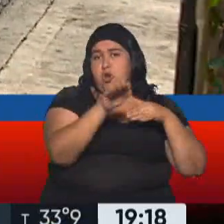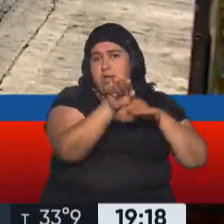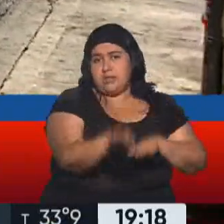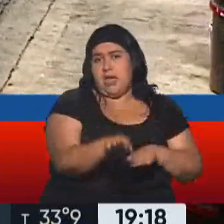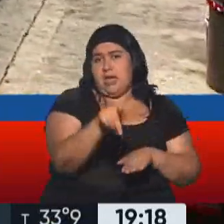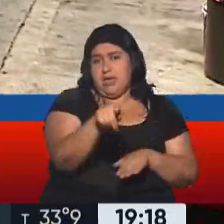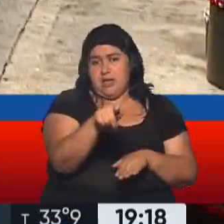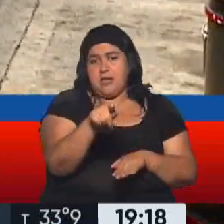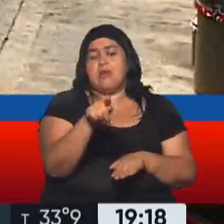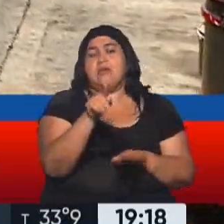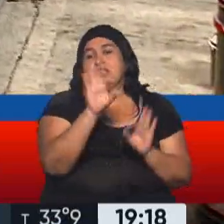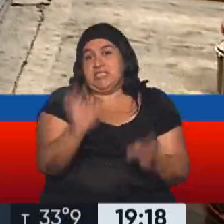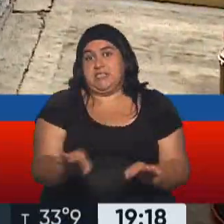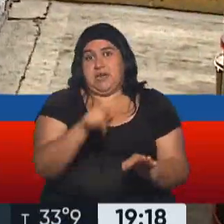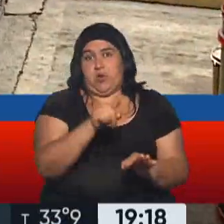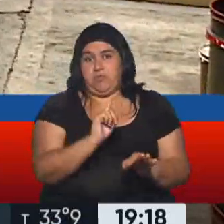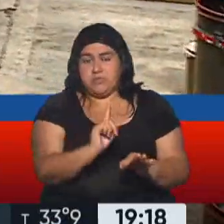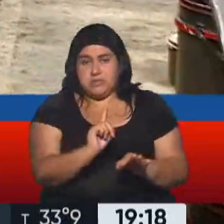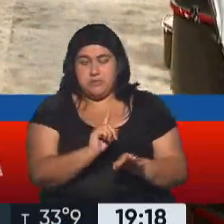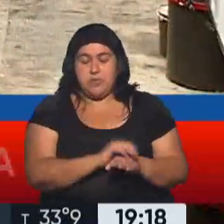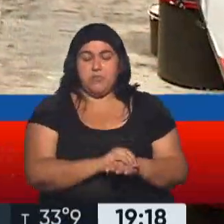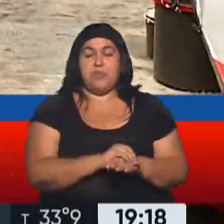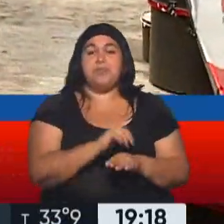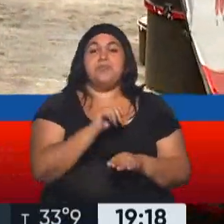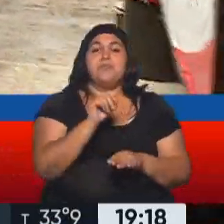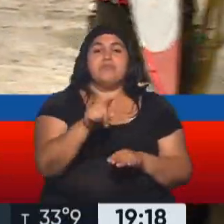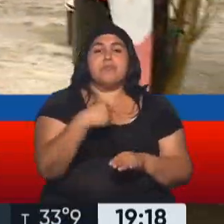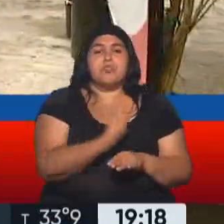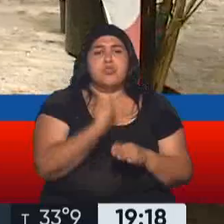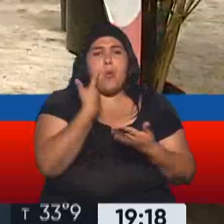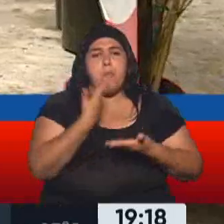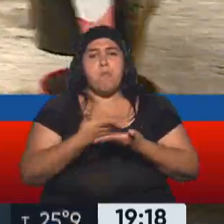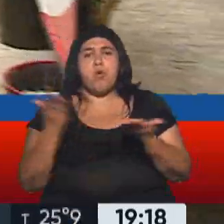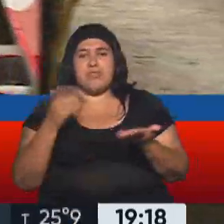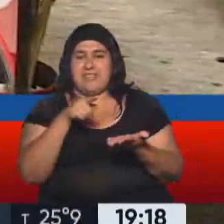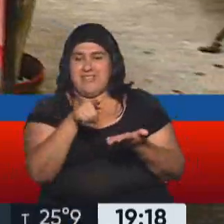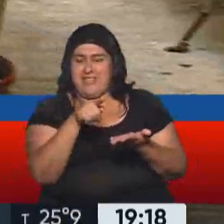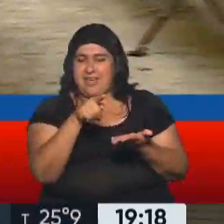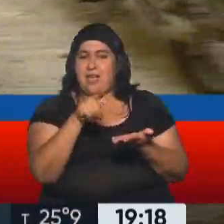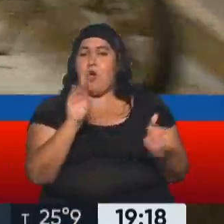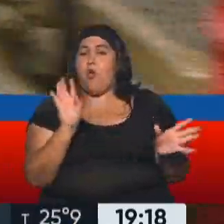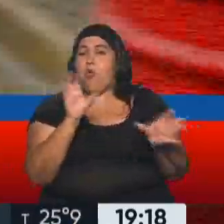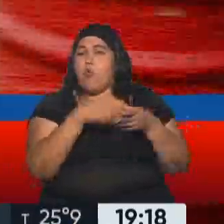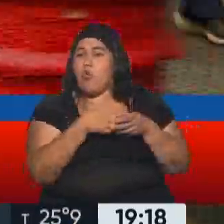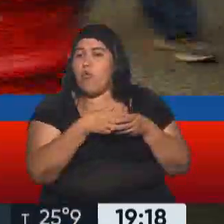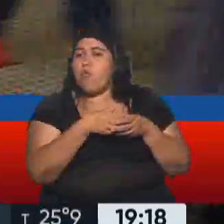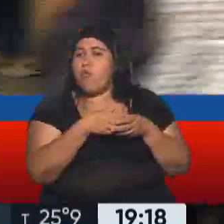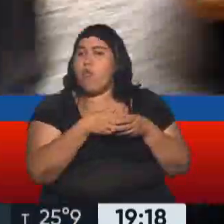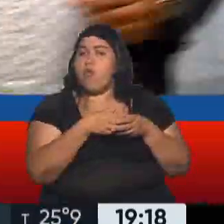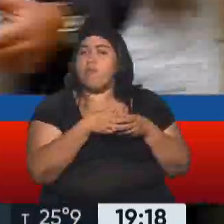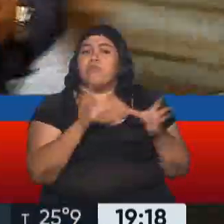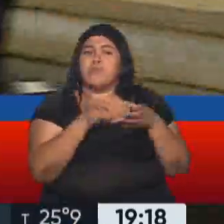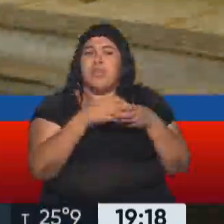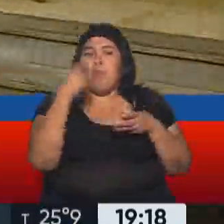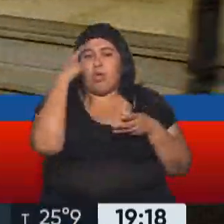guardia policial nutrida. También podemos presenciar cómo un grupo, un equipo de